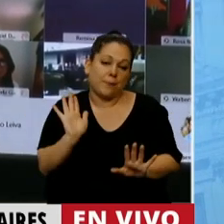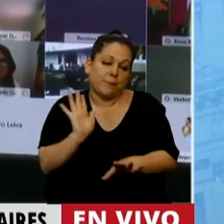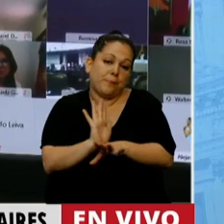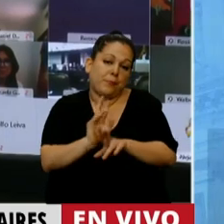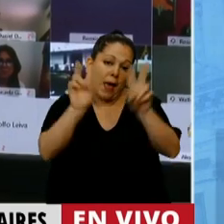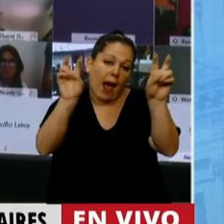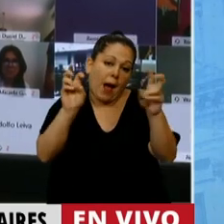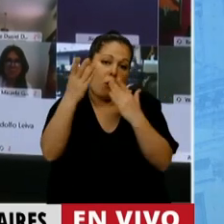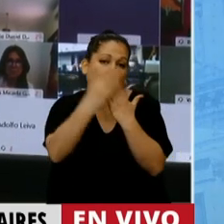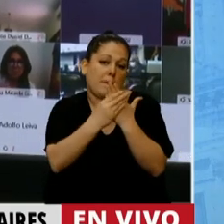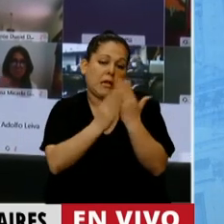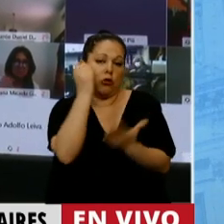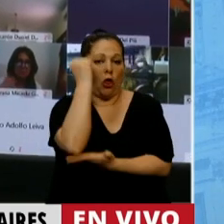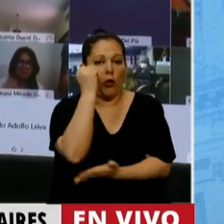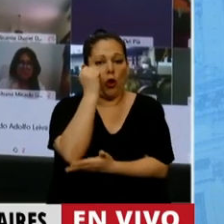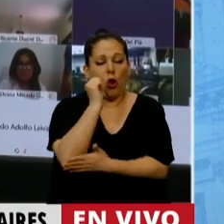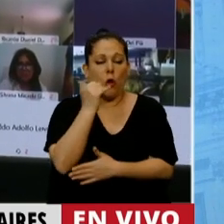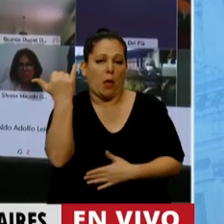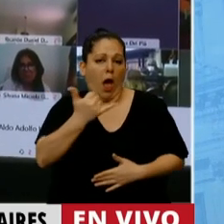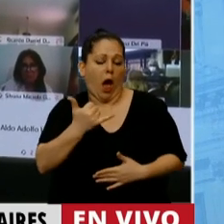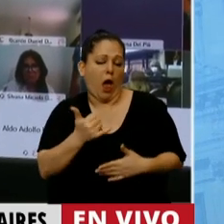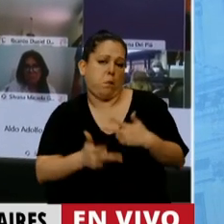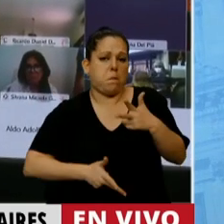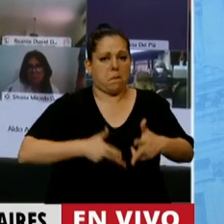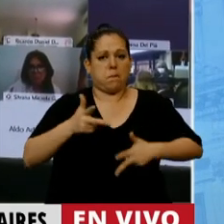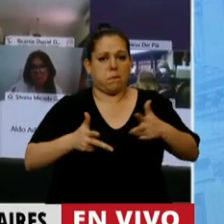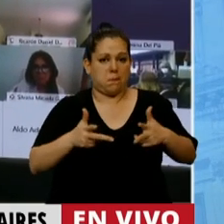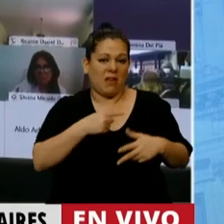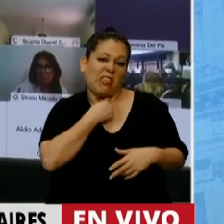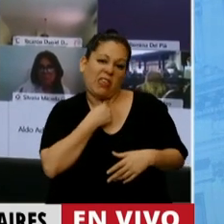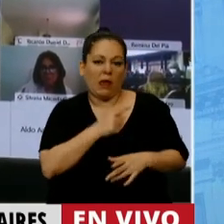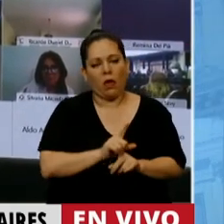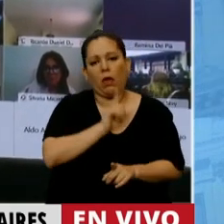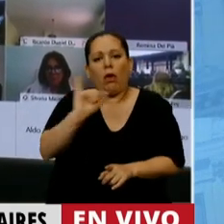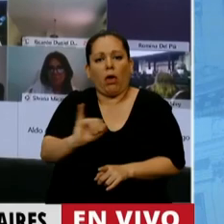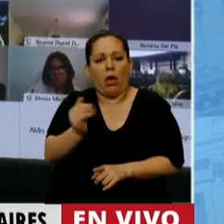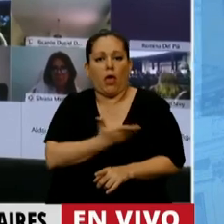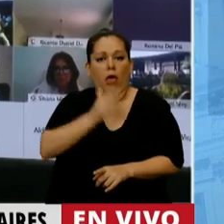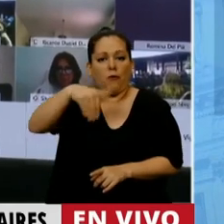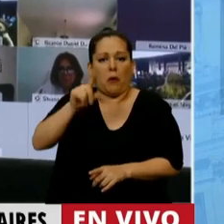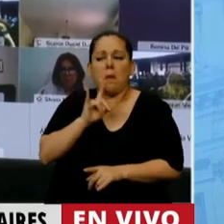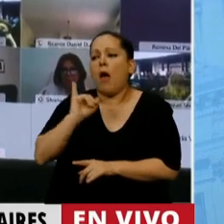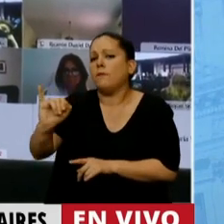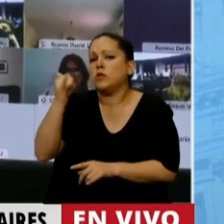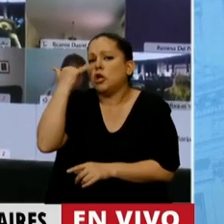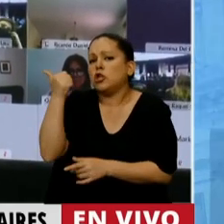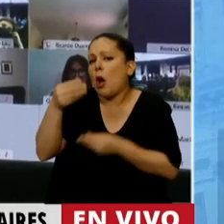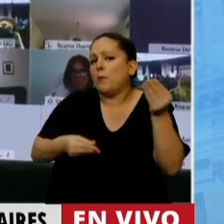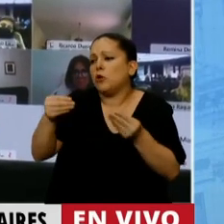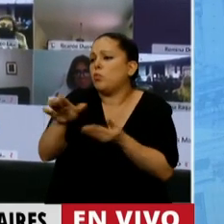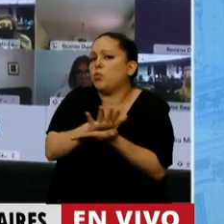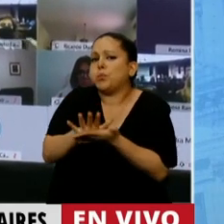empoderado ministro de Economía, quiere presentarle que han resuelto el presupuesto y que de conjunto